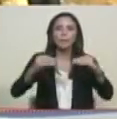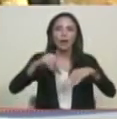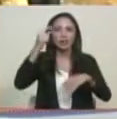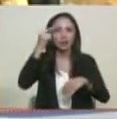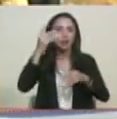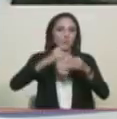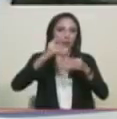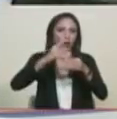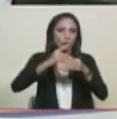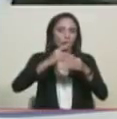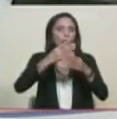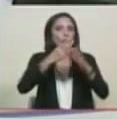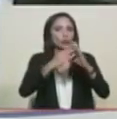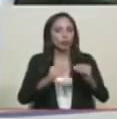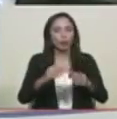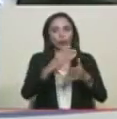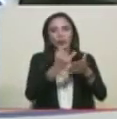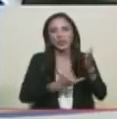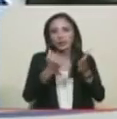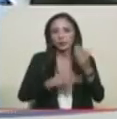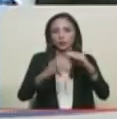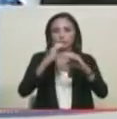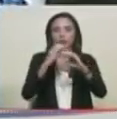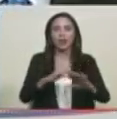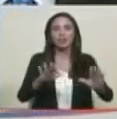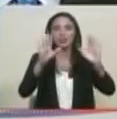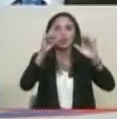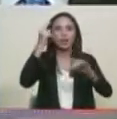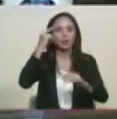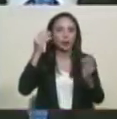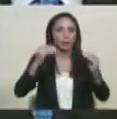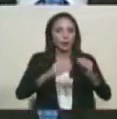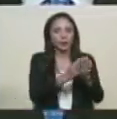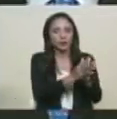por un periodo de diez días.